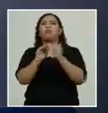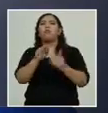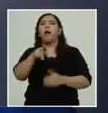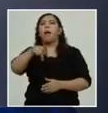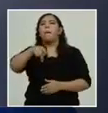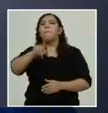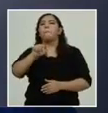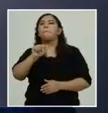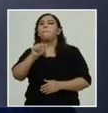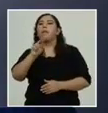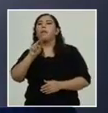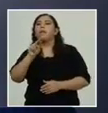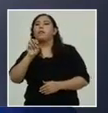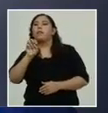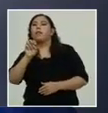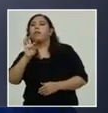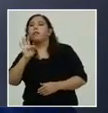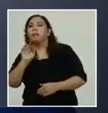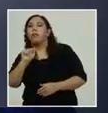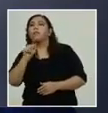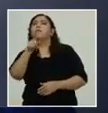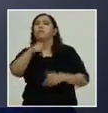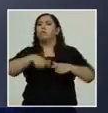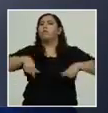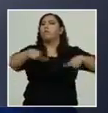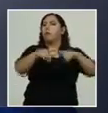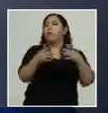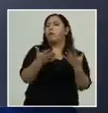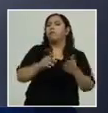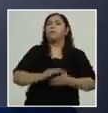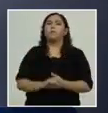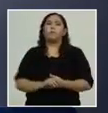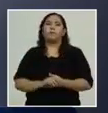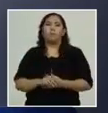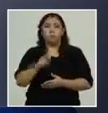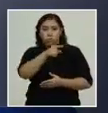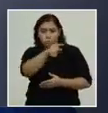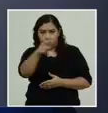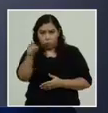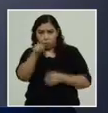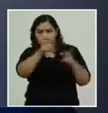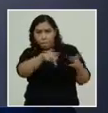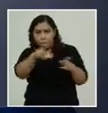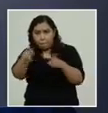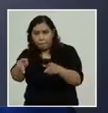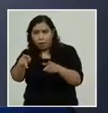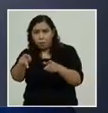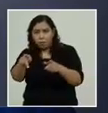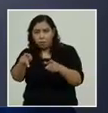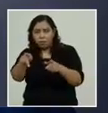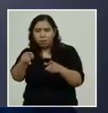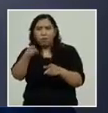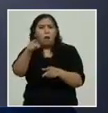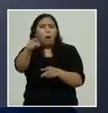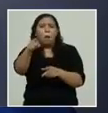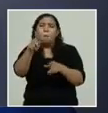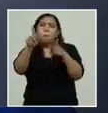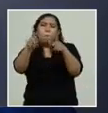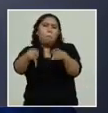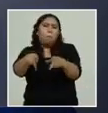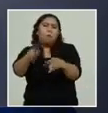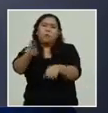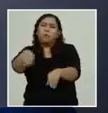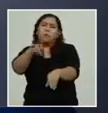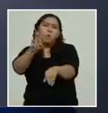empresarios a los ciudadanos de buen corazón que nos están apoyando con sus lanchas pero también la